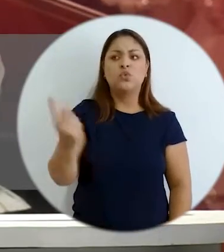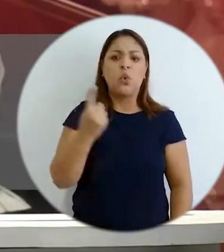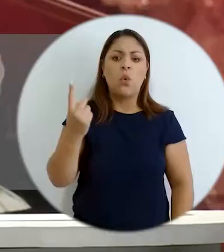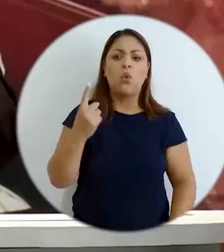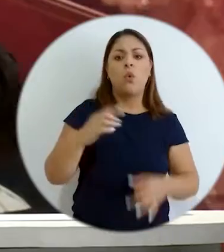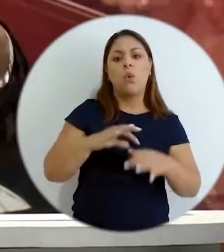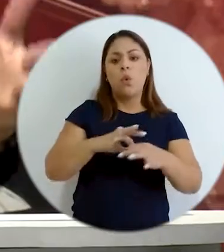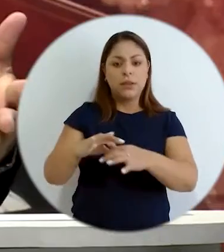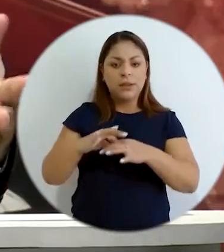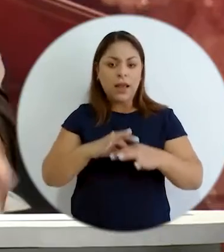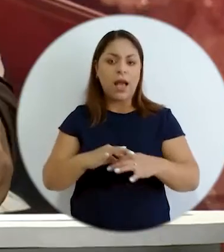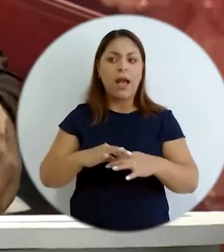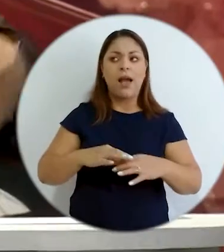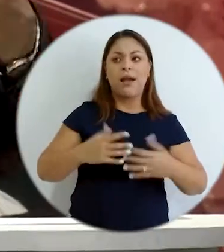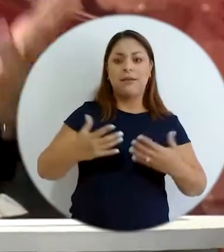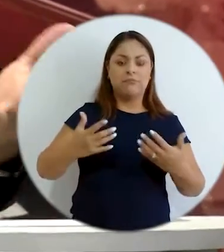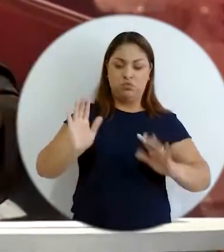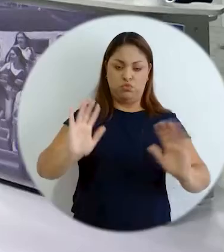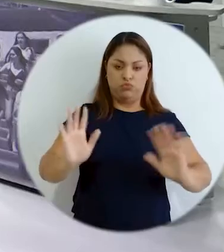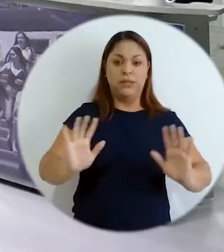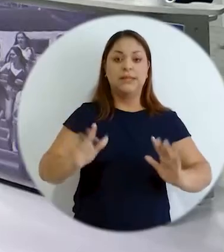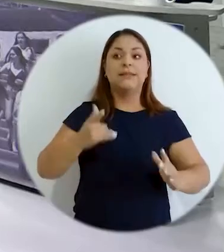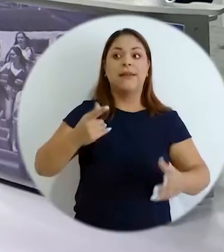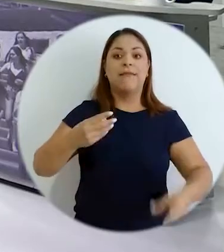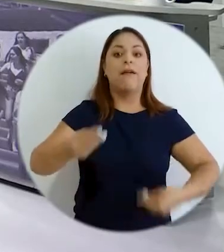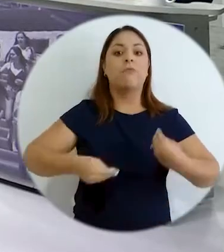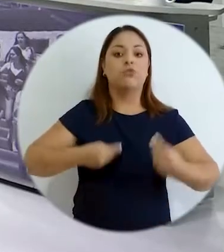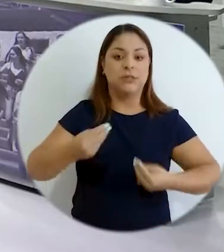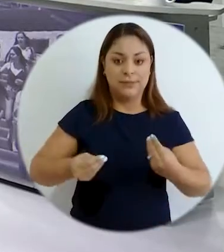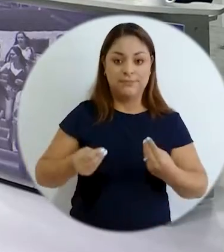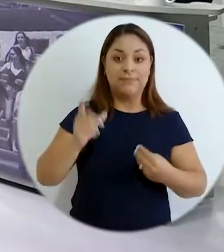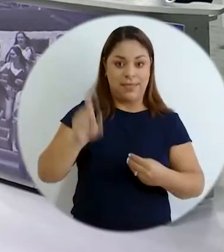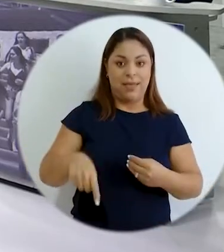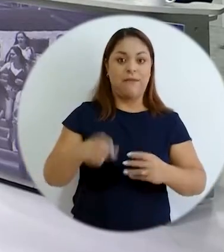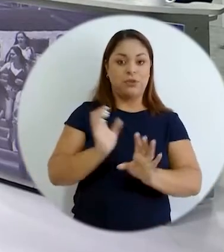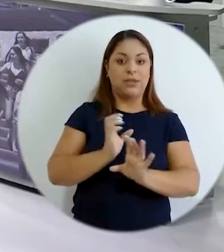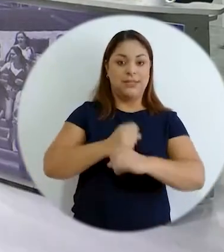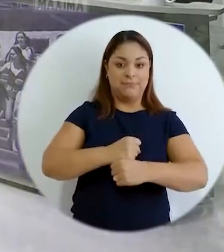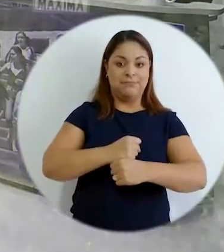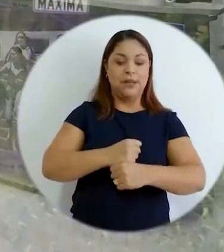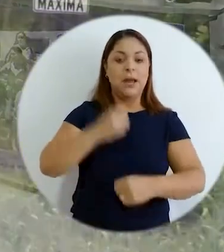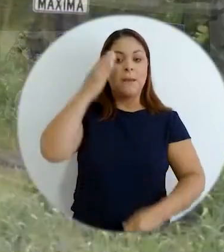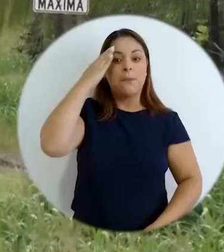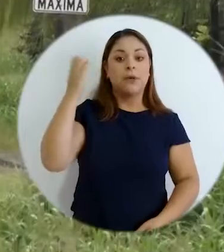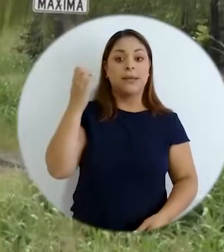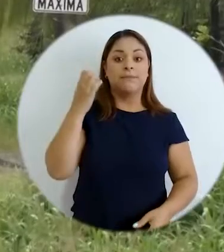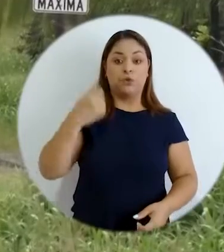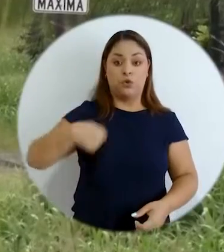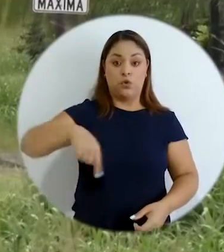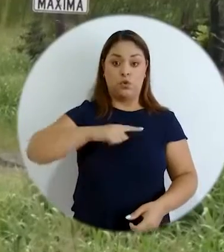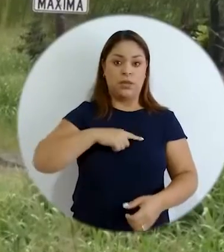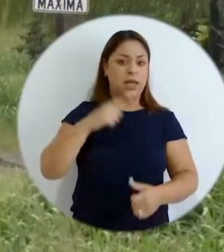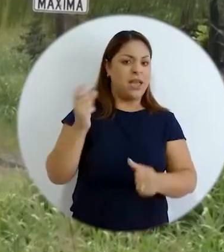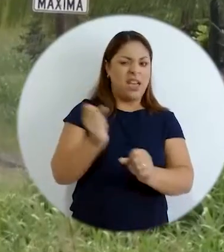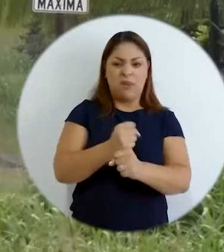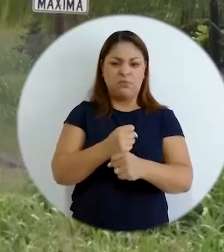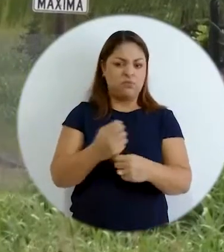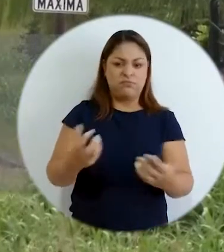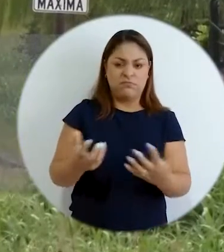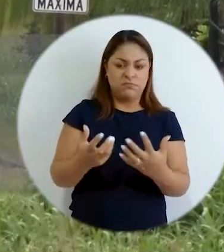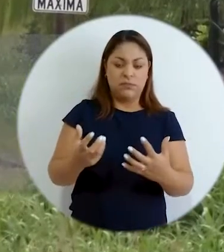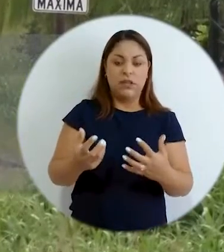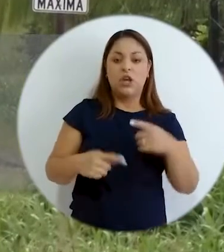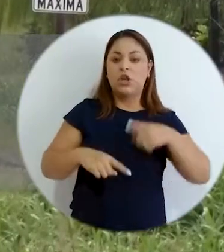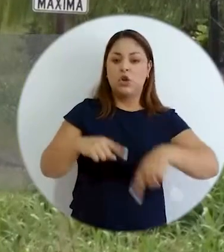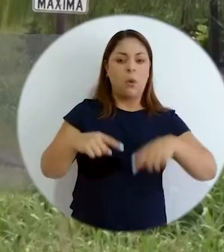decir voy a coordinar o voy a articular sino es qué vamos a hacer y dentro de eso y hacerlo y dentro de eso lo primero que hemos hecho en ARES es